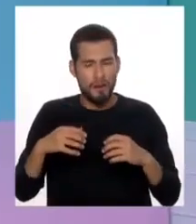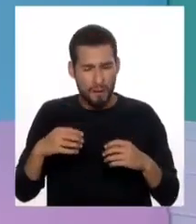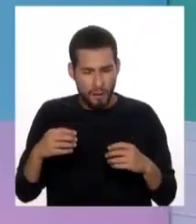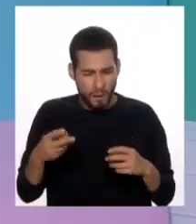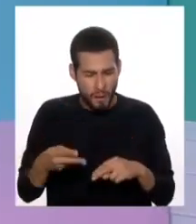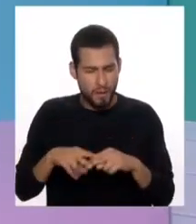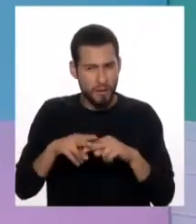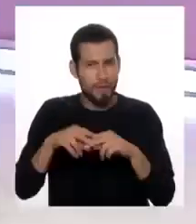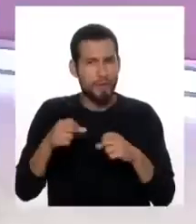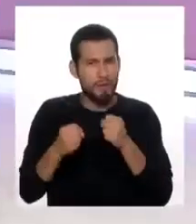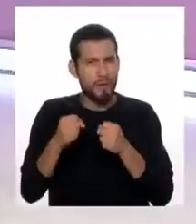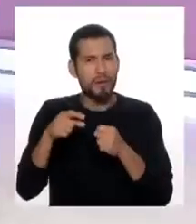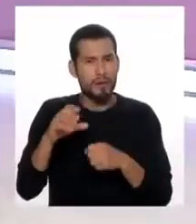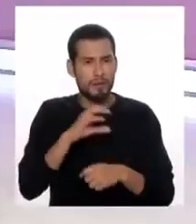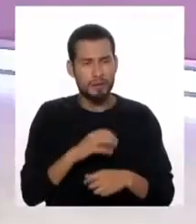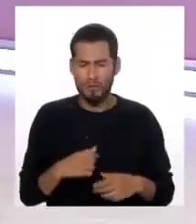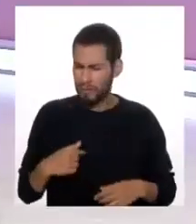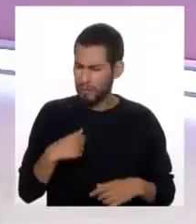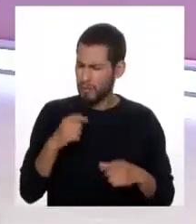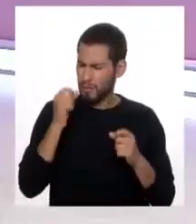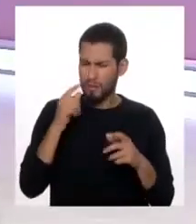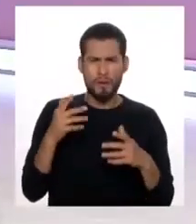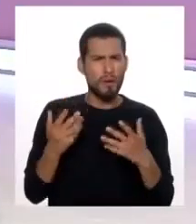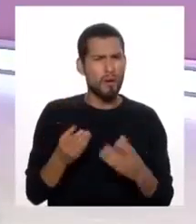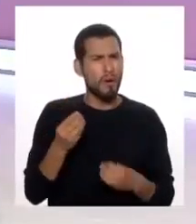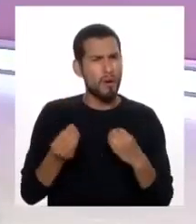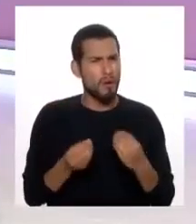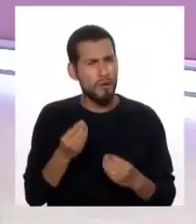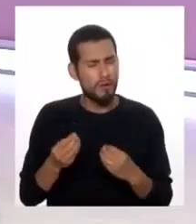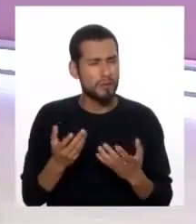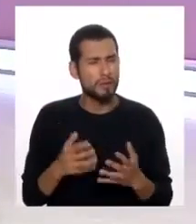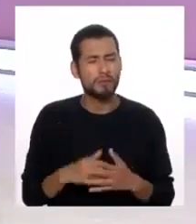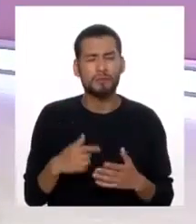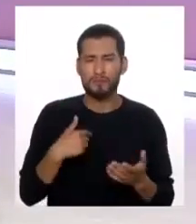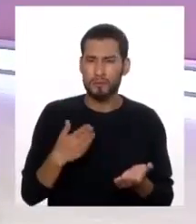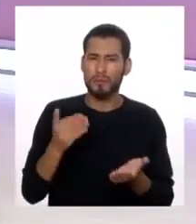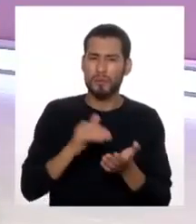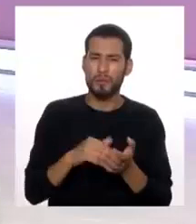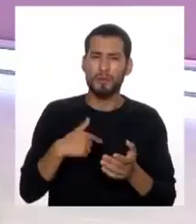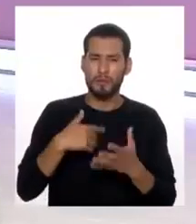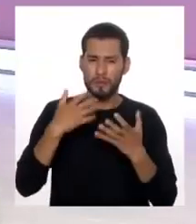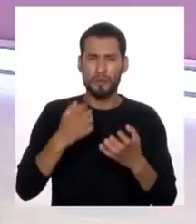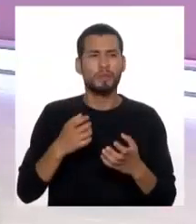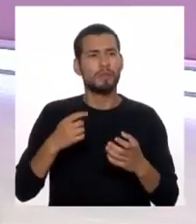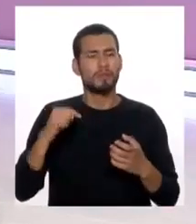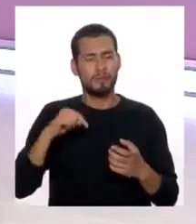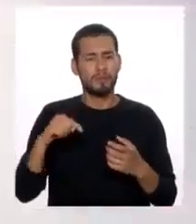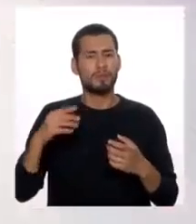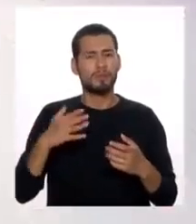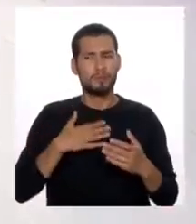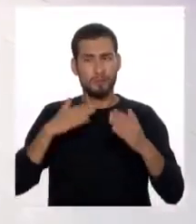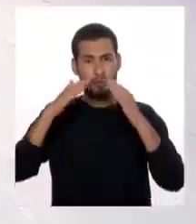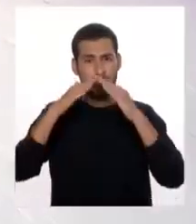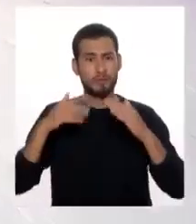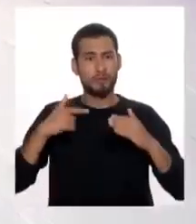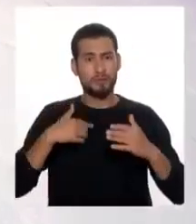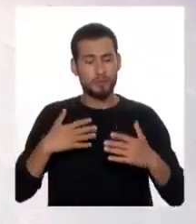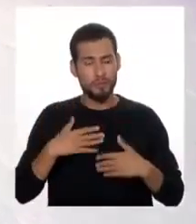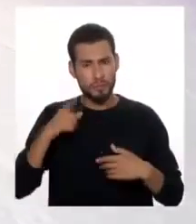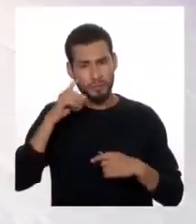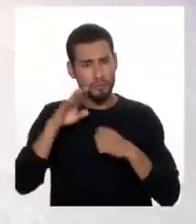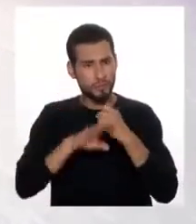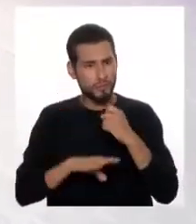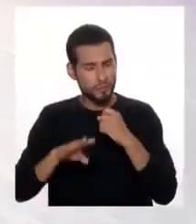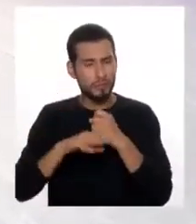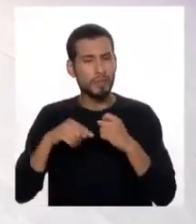conductas. Ese tema me parece trascendente, doctor Vargas. ¿Cómo poder, a ver, nuevamente me quiero poner en el plano doméstico, que es donde yo tengo una visión básicamente